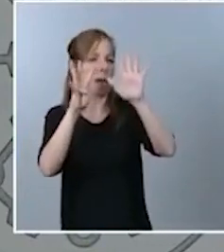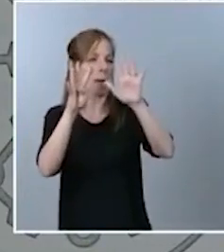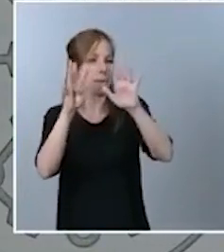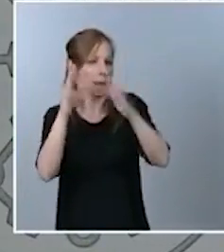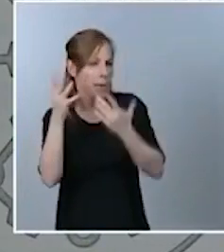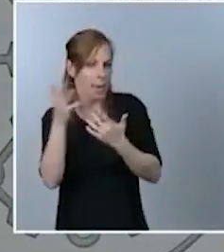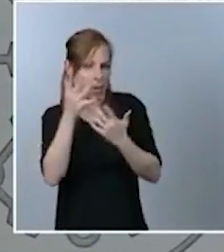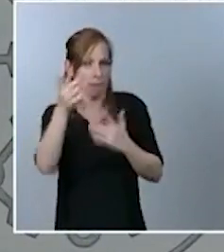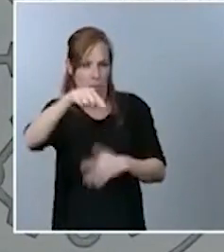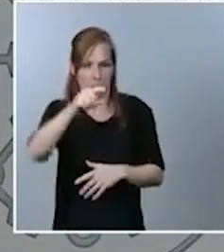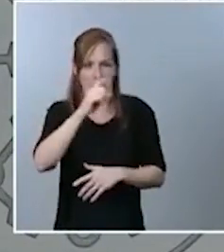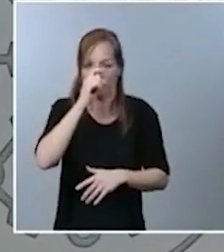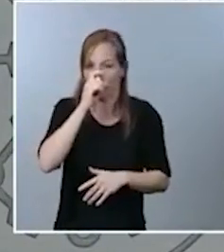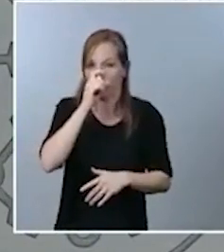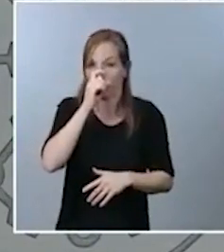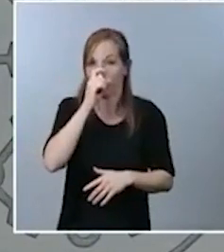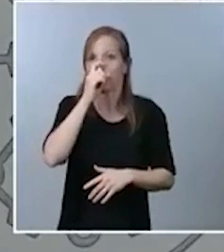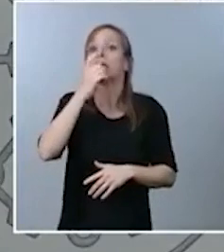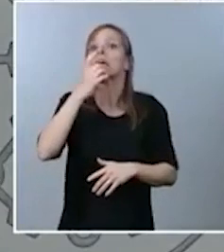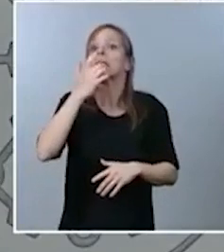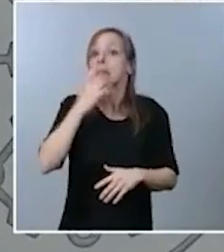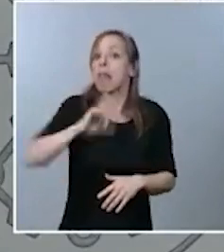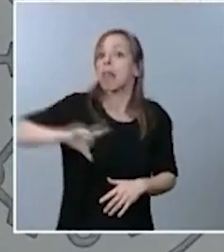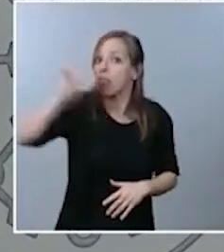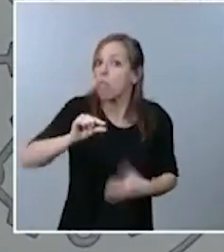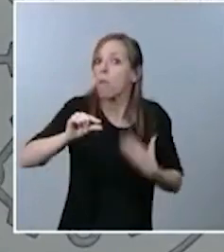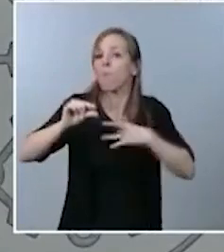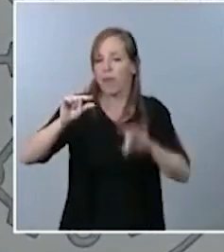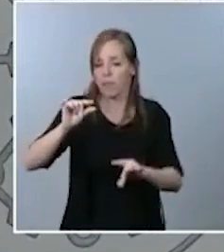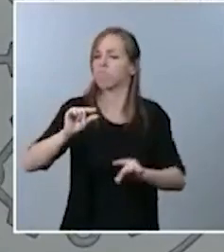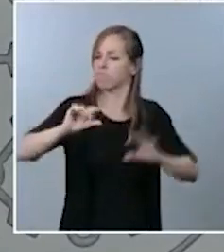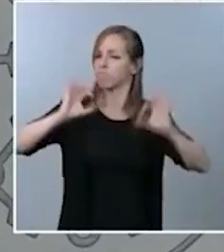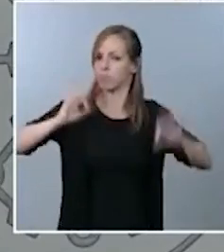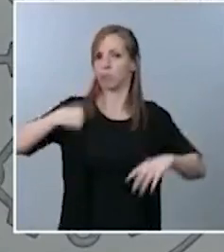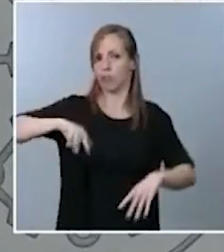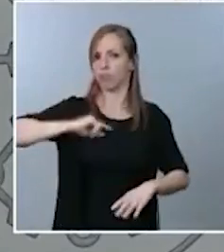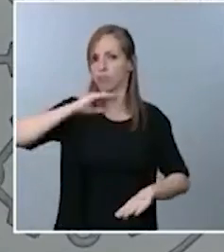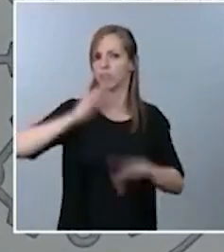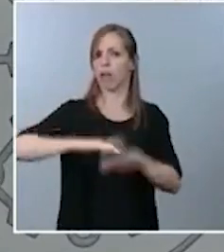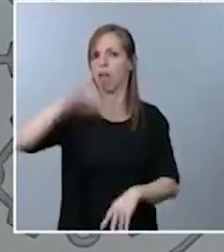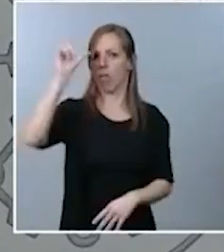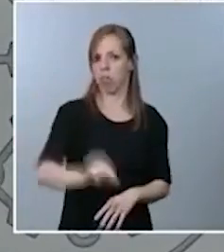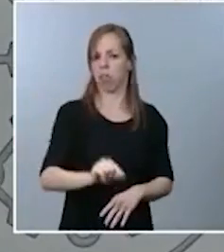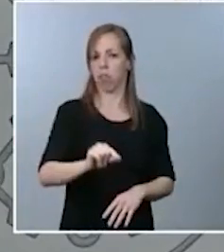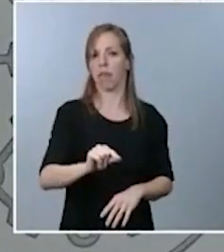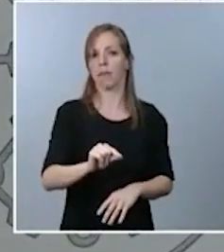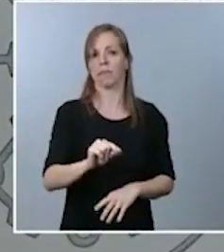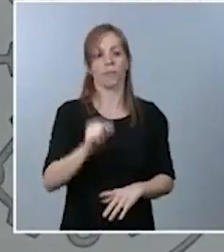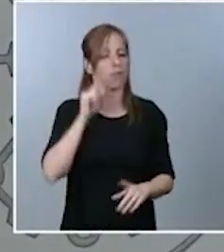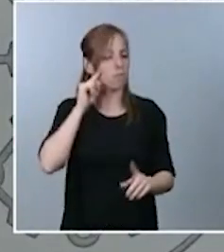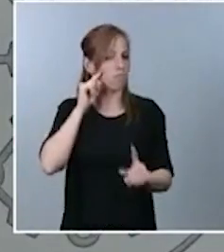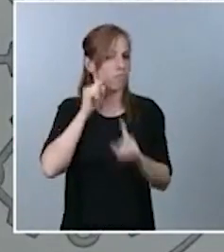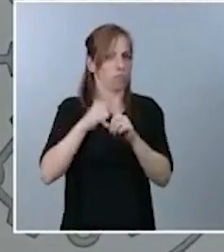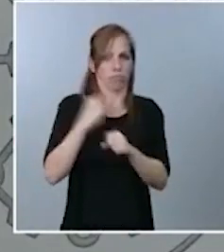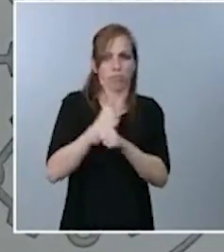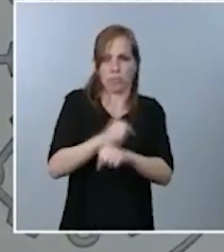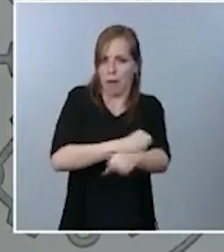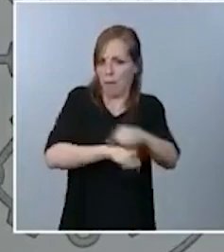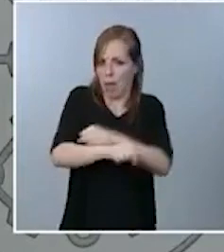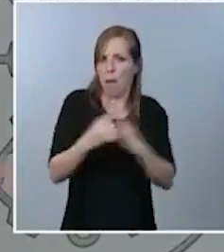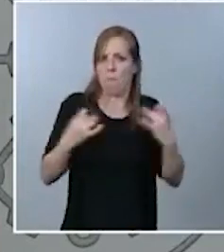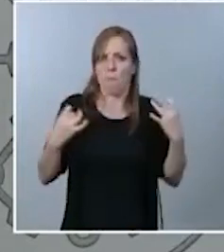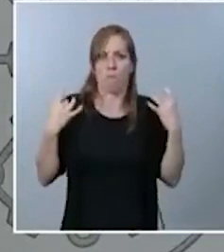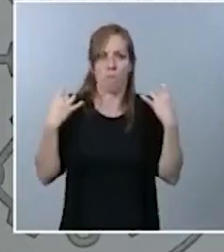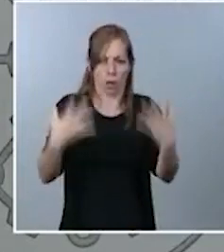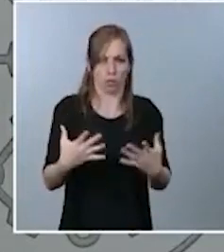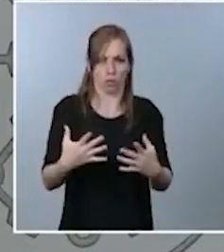Si podemos reducirlo, lo vamos a reducir y, por tanto, trabajaremos sin ningún tipo de demora en esta doble cuestión. Le